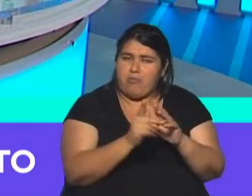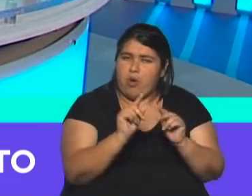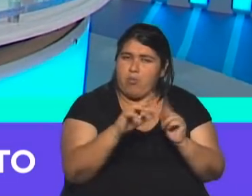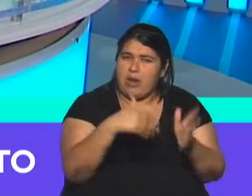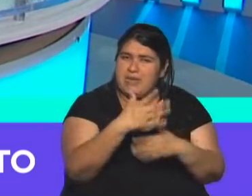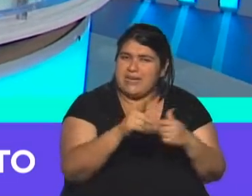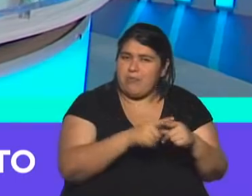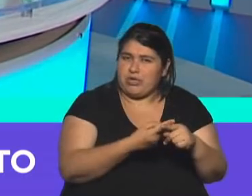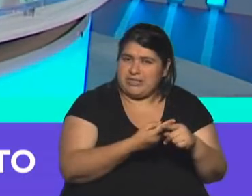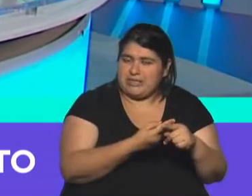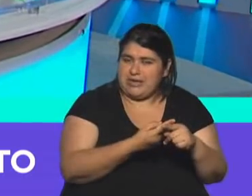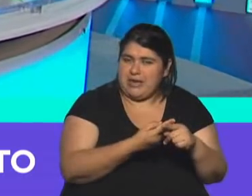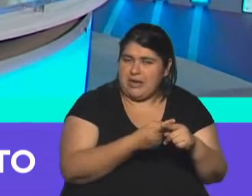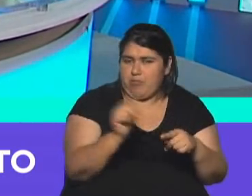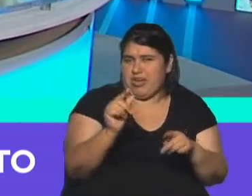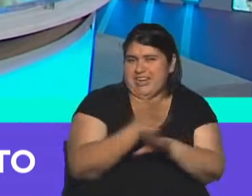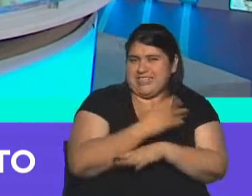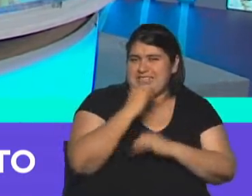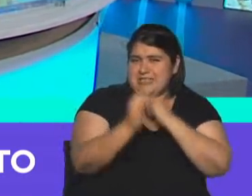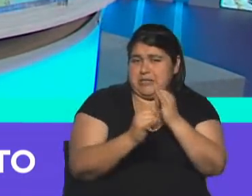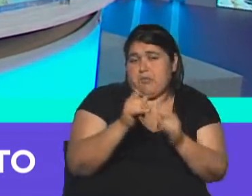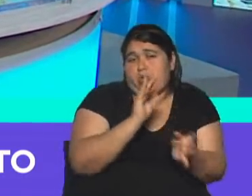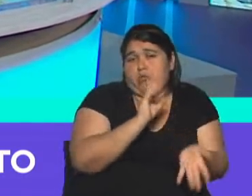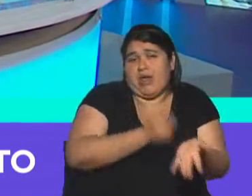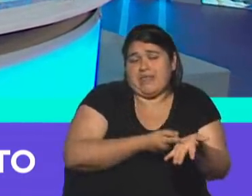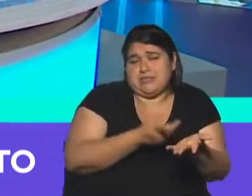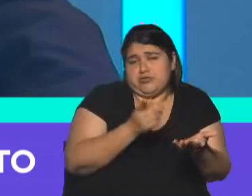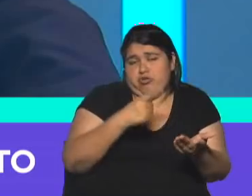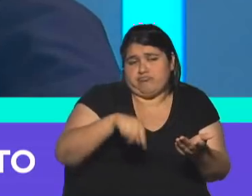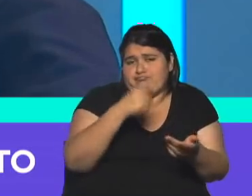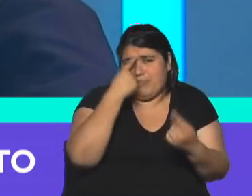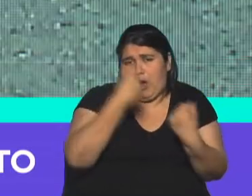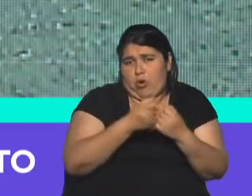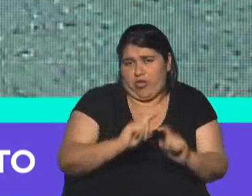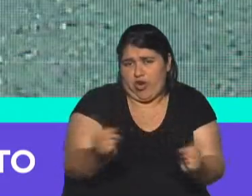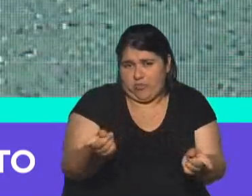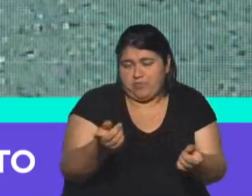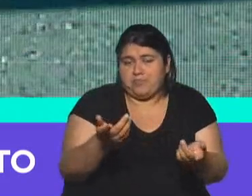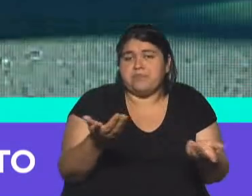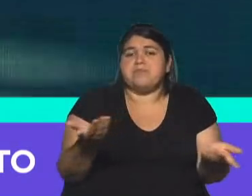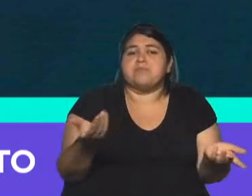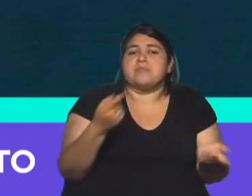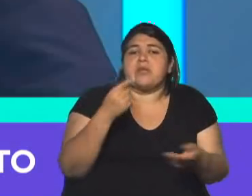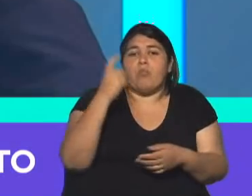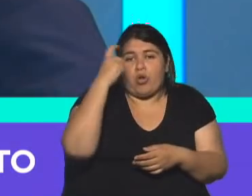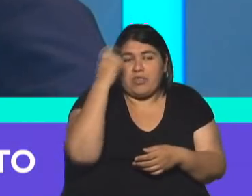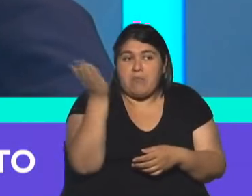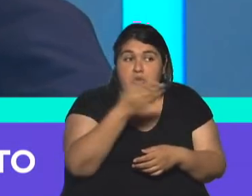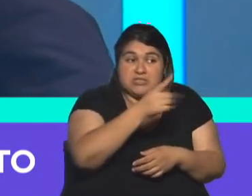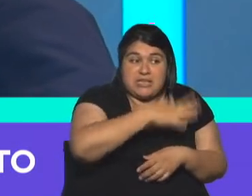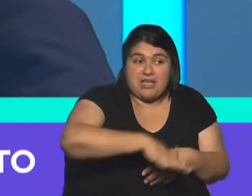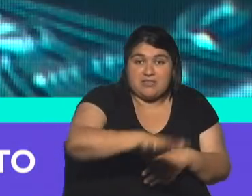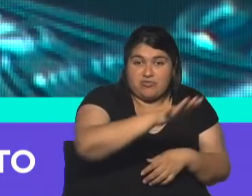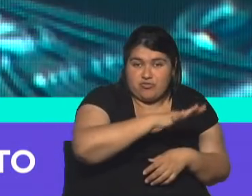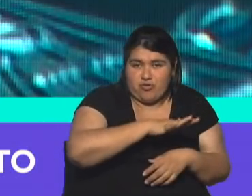nacional? Lo que significa... Lo que acabas de decir, ¿no? Es una medida antipática. Sí. Digamos, se pondera un 10%. Sí, agarra diferente franja.